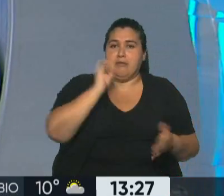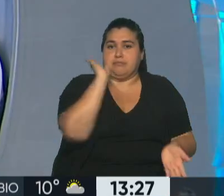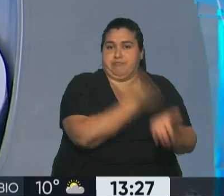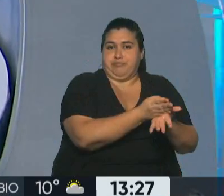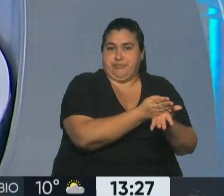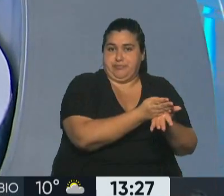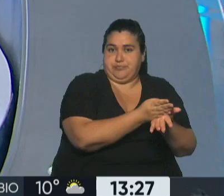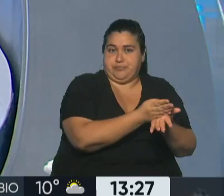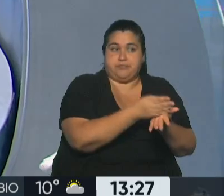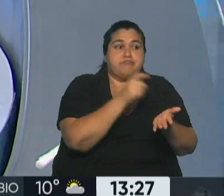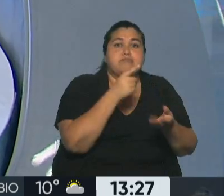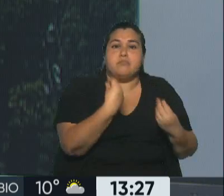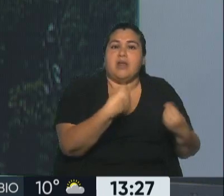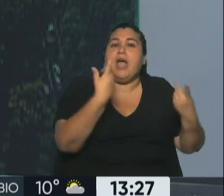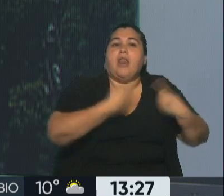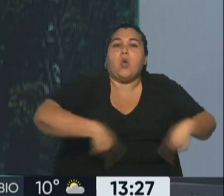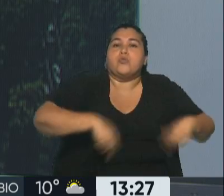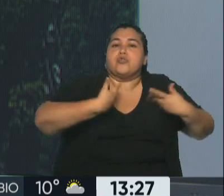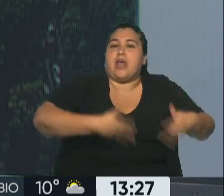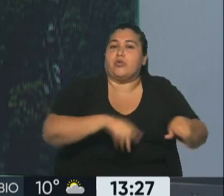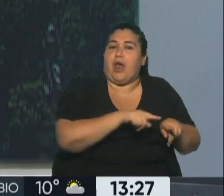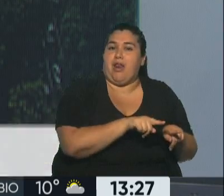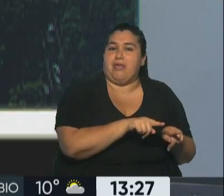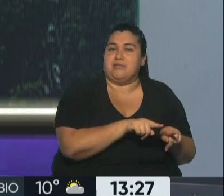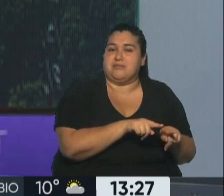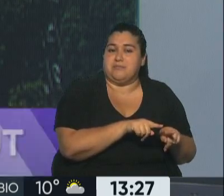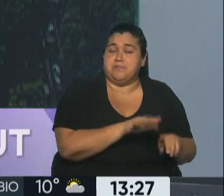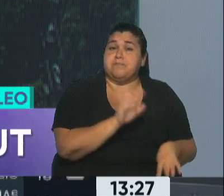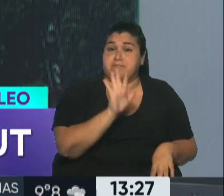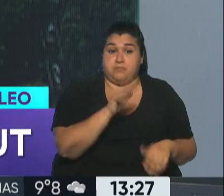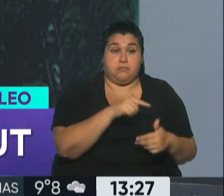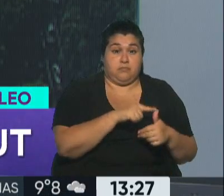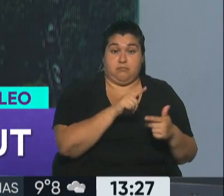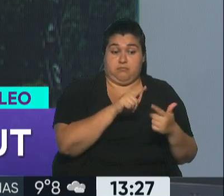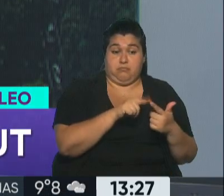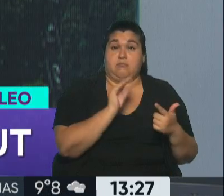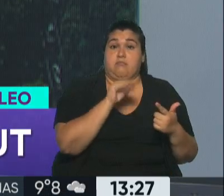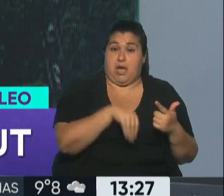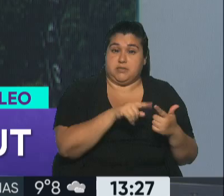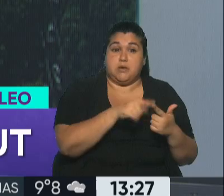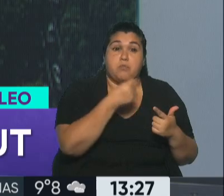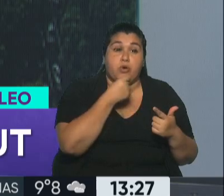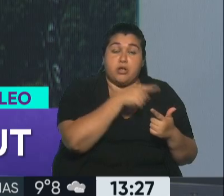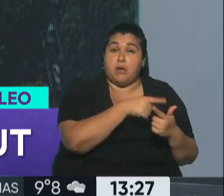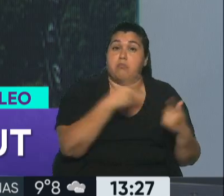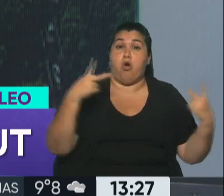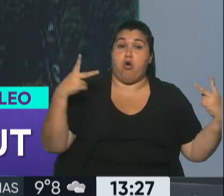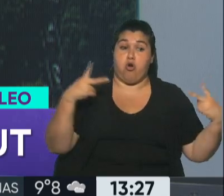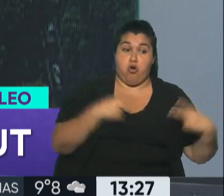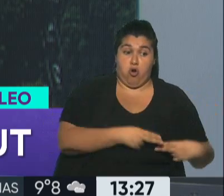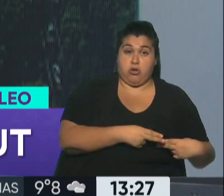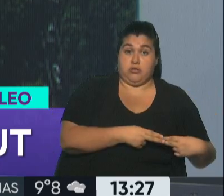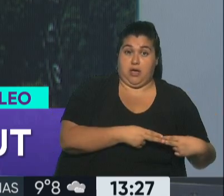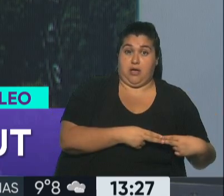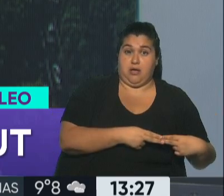de los recursos naturales. Entonces, esa pena que se le podría sumar eventualmente, si concretara la amenaza, los problemas que